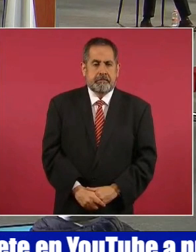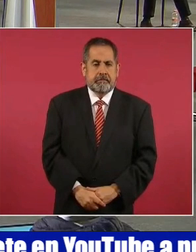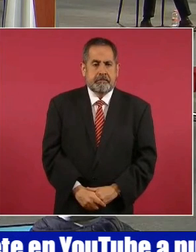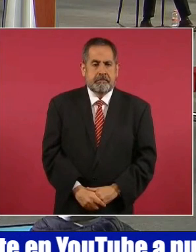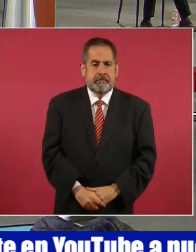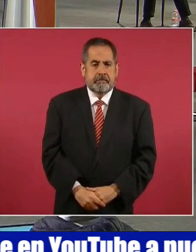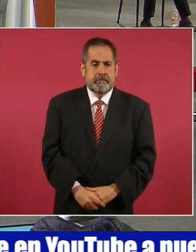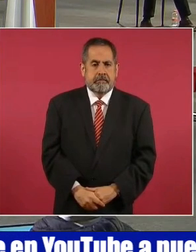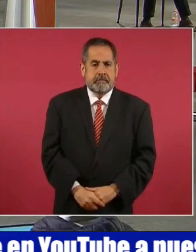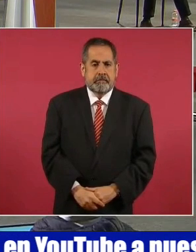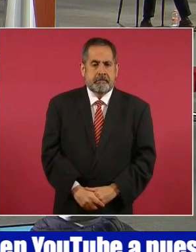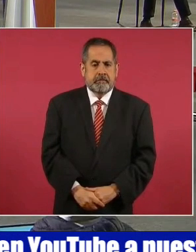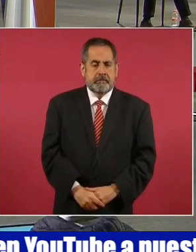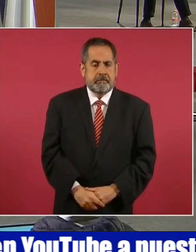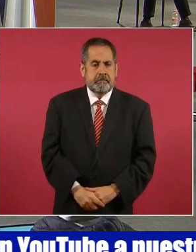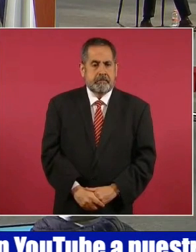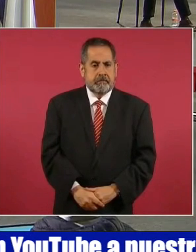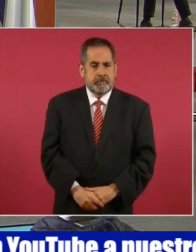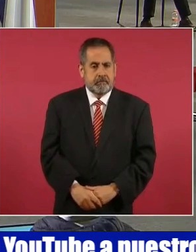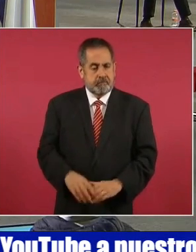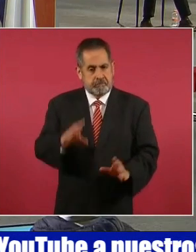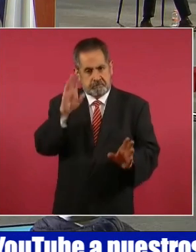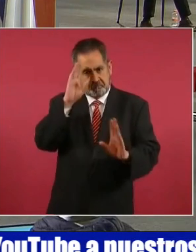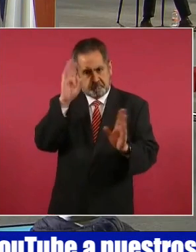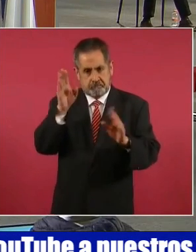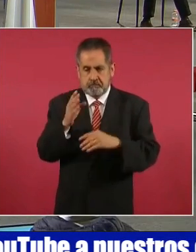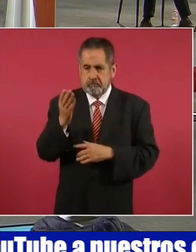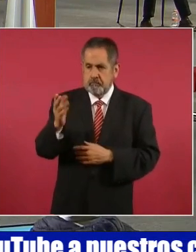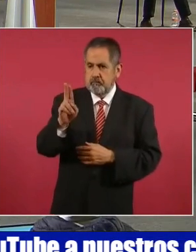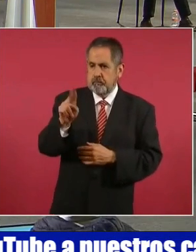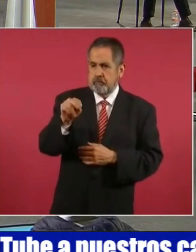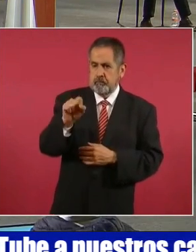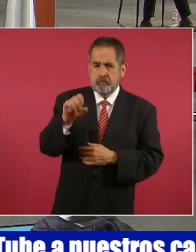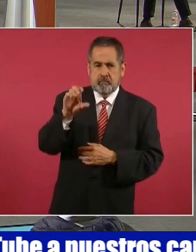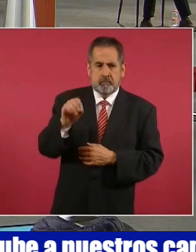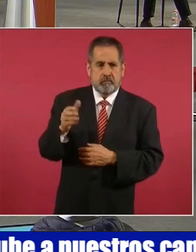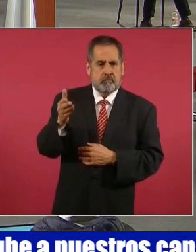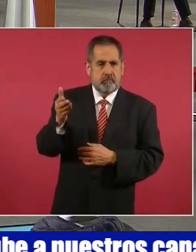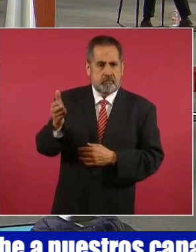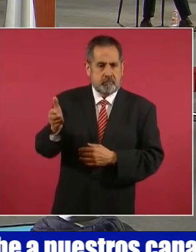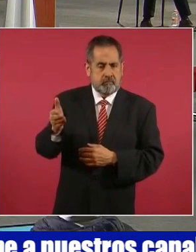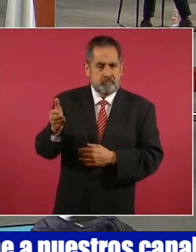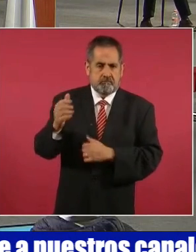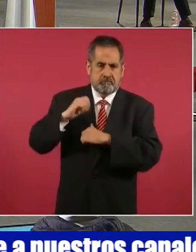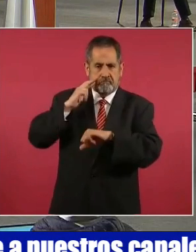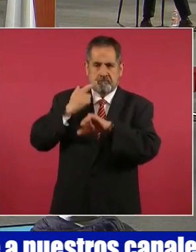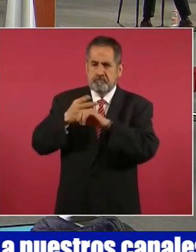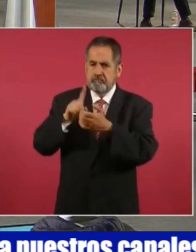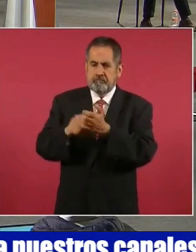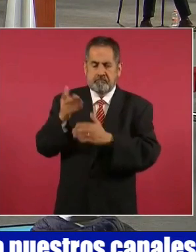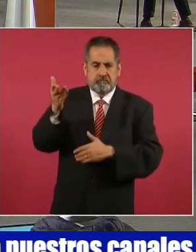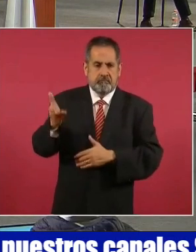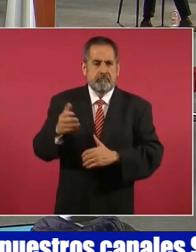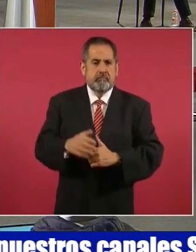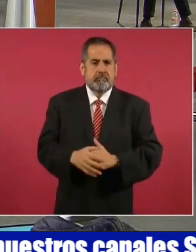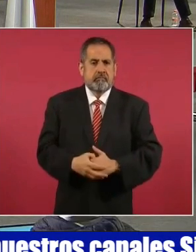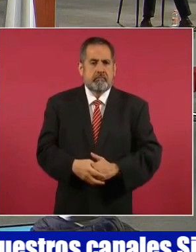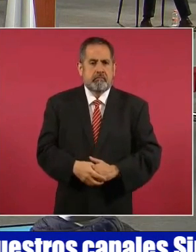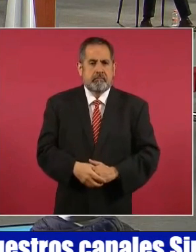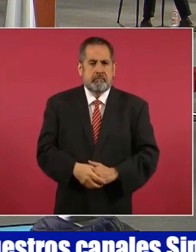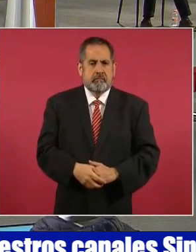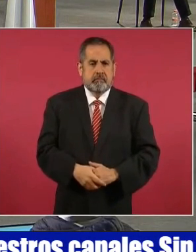Saludos a la directora general de la UNESCO, Madame Audrey Asselet. Saludos